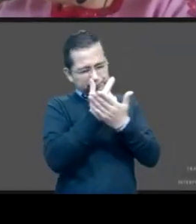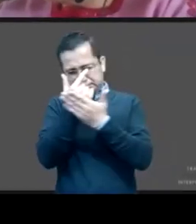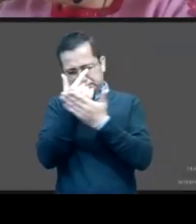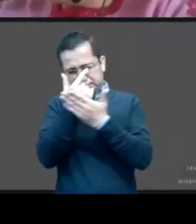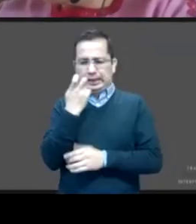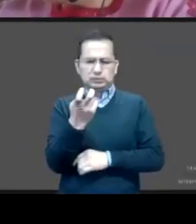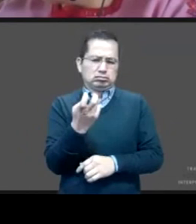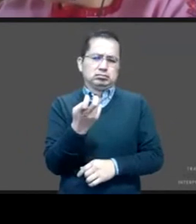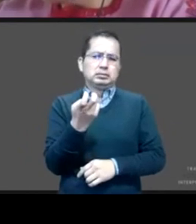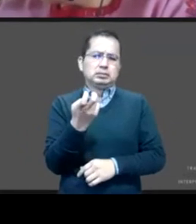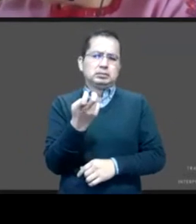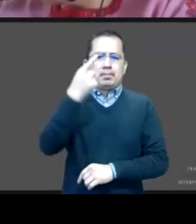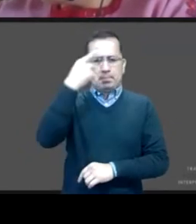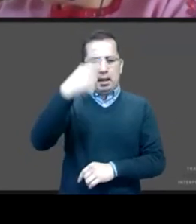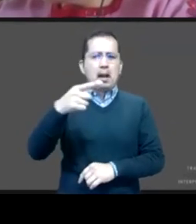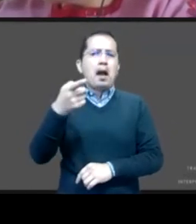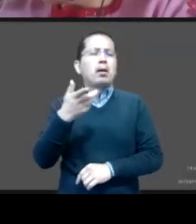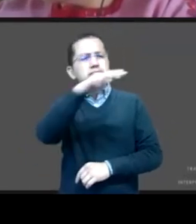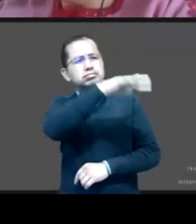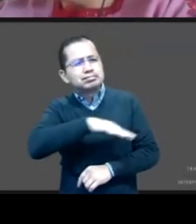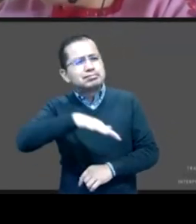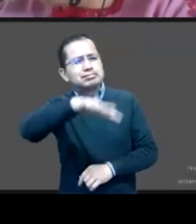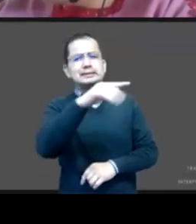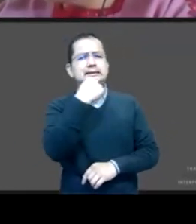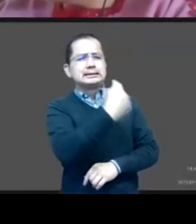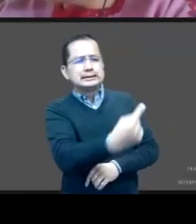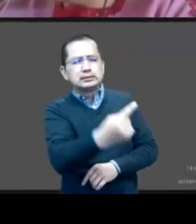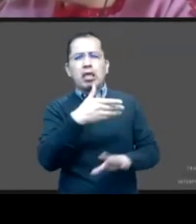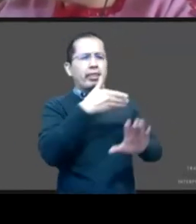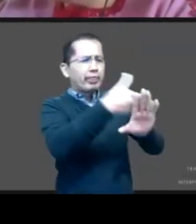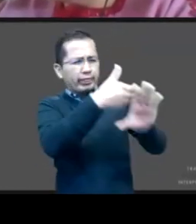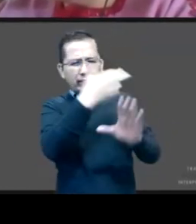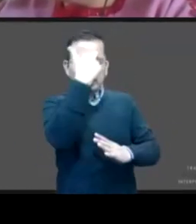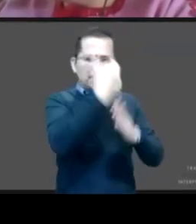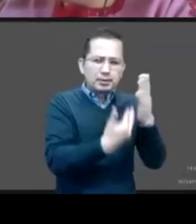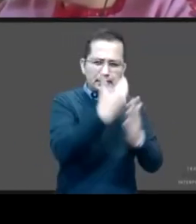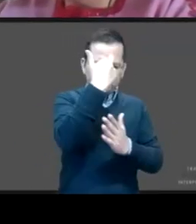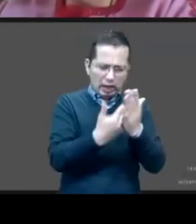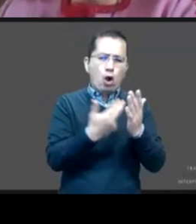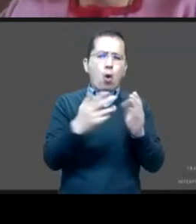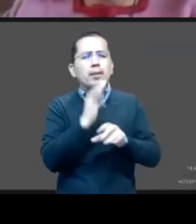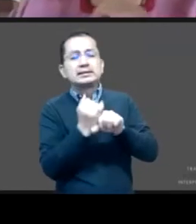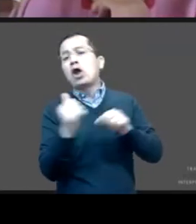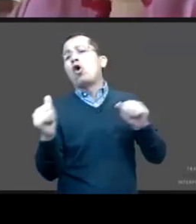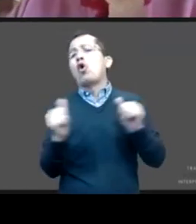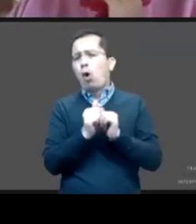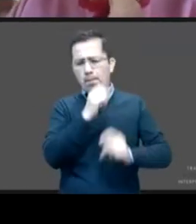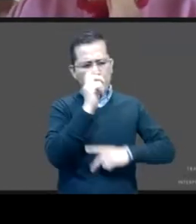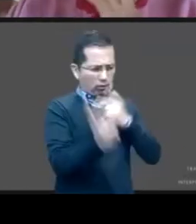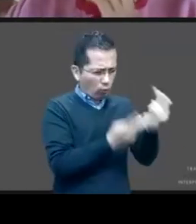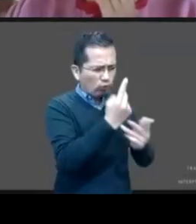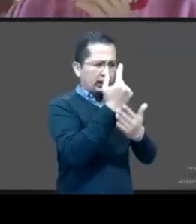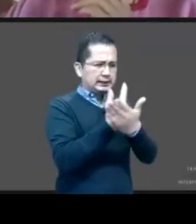documentar estos casos de violencia a través de encuestas y de estas fuentes de información, pues que tienen un alcance mucho más